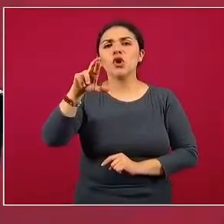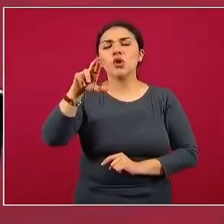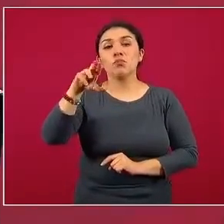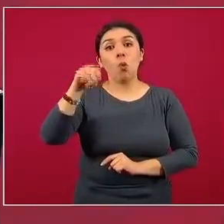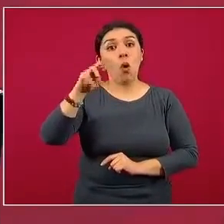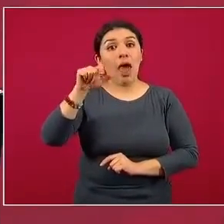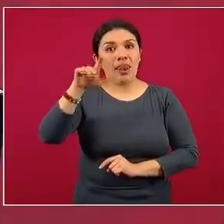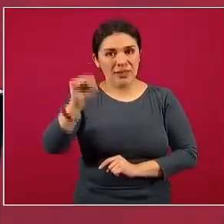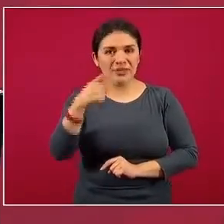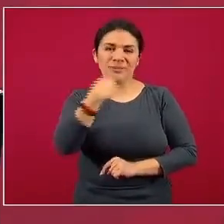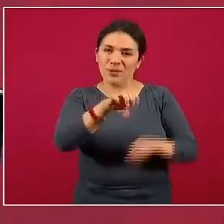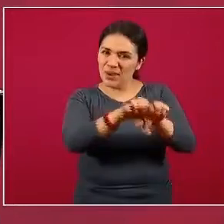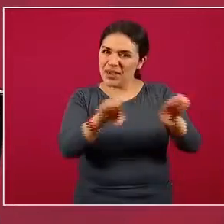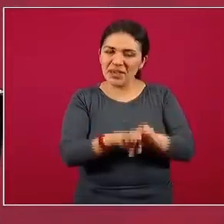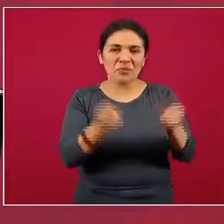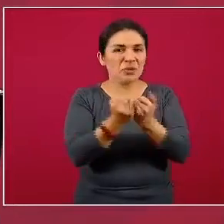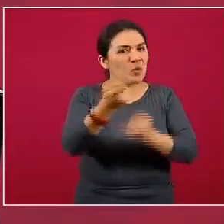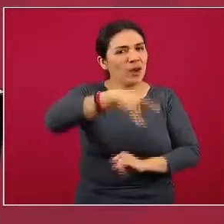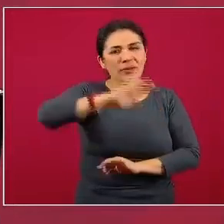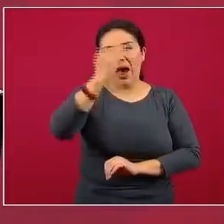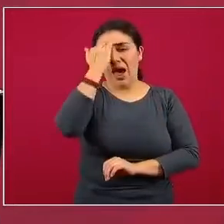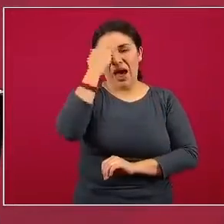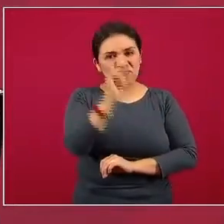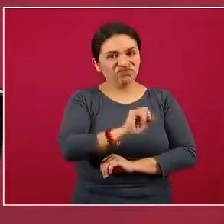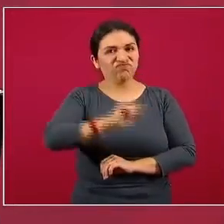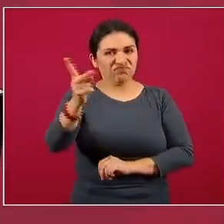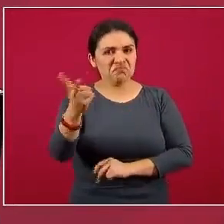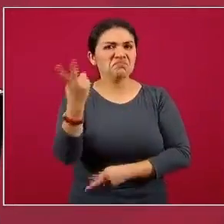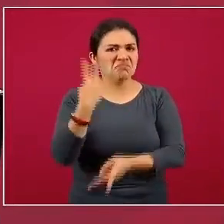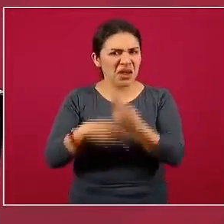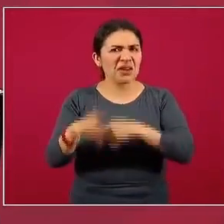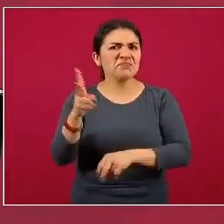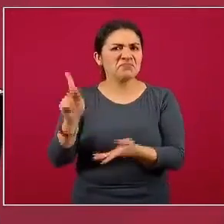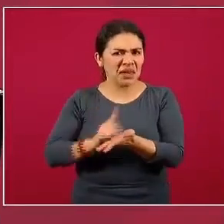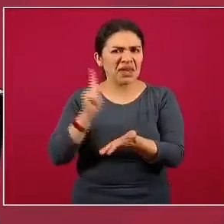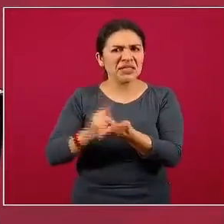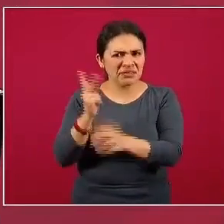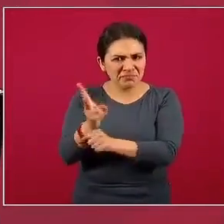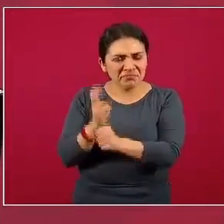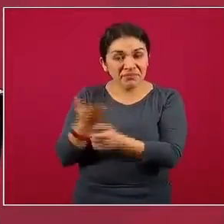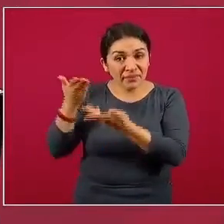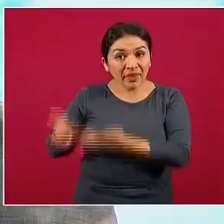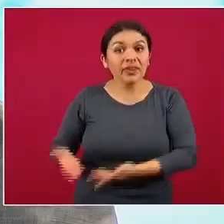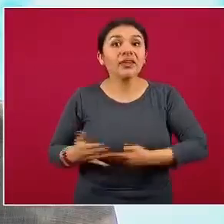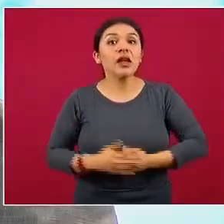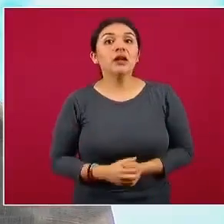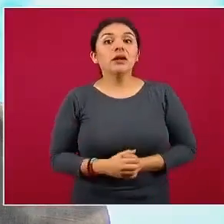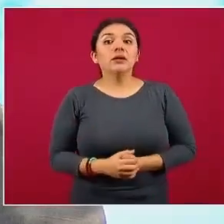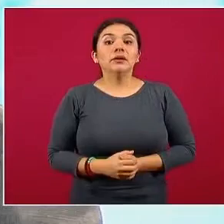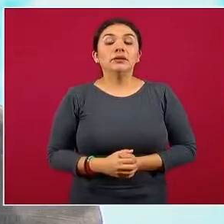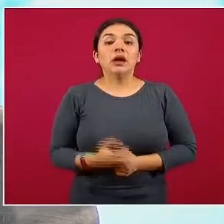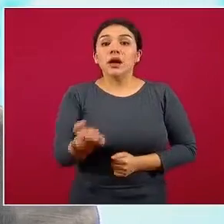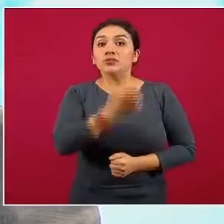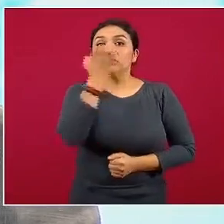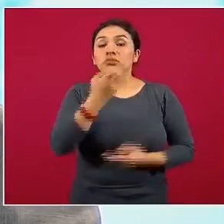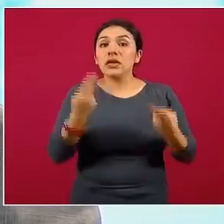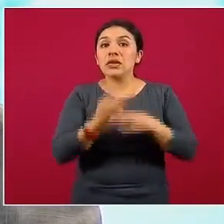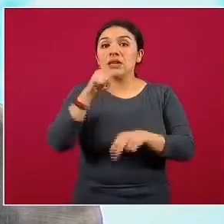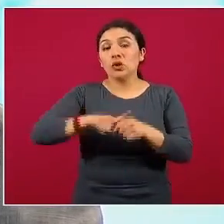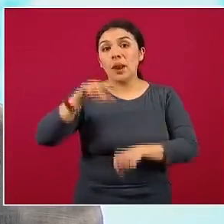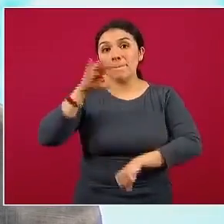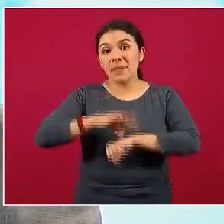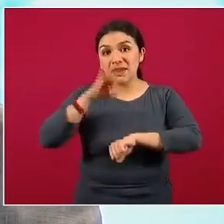y su equipo, también muy conocidos aquí, los hemos invitado varias veces. La Academia Nacional de